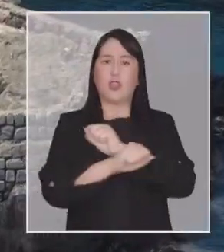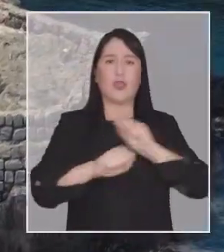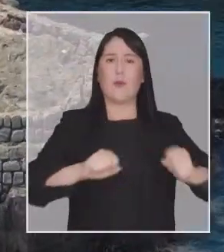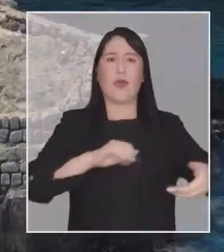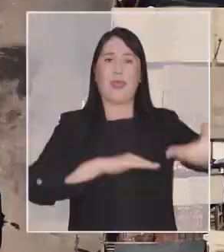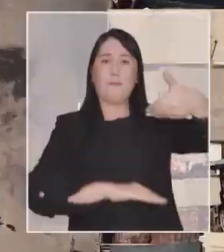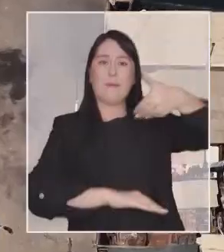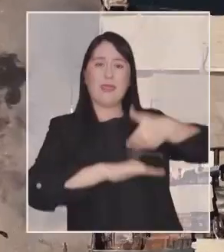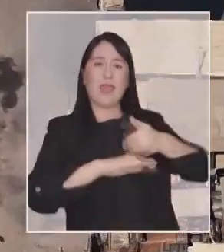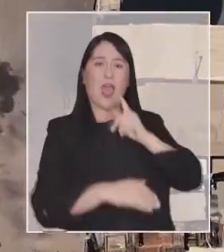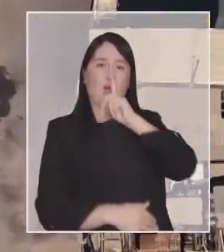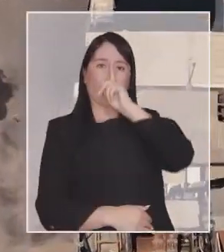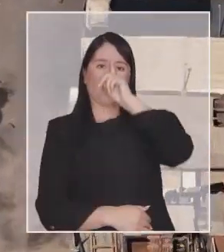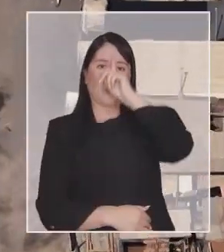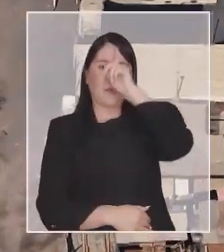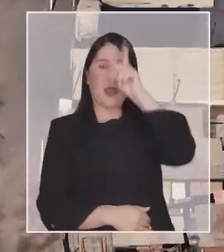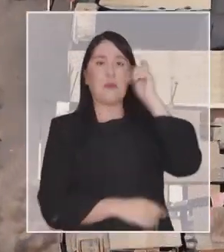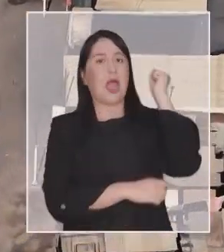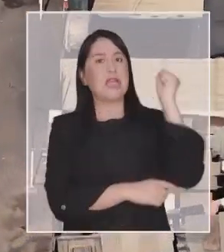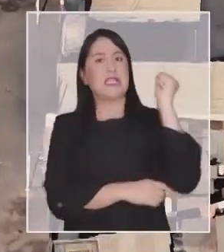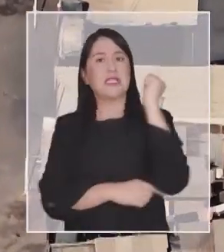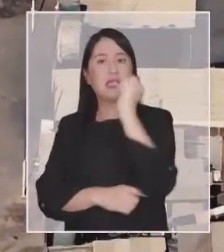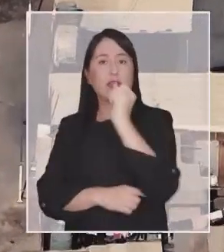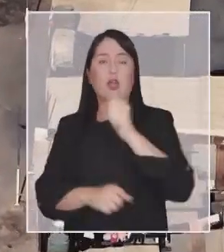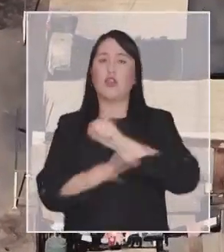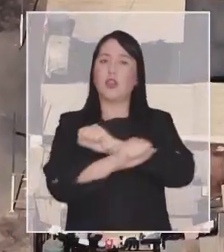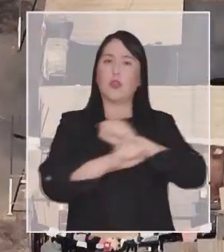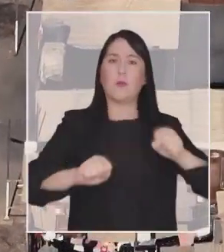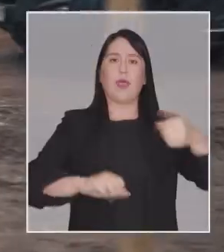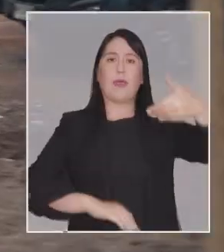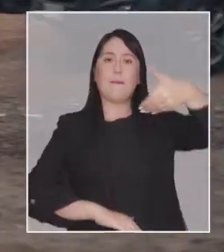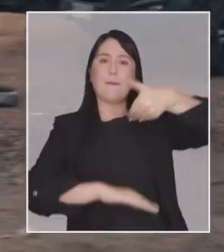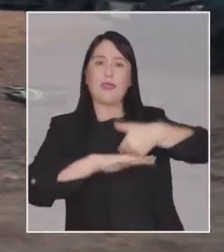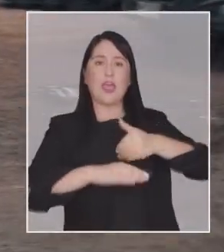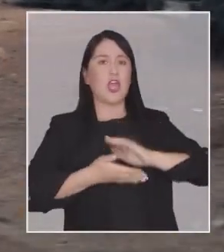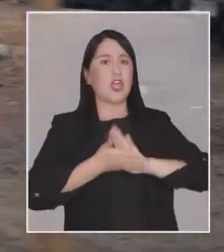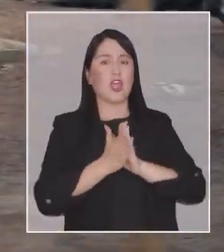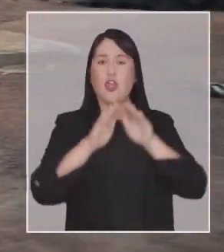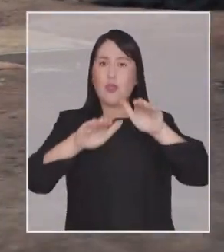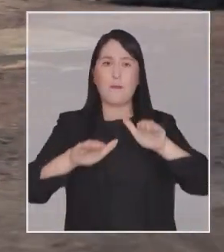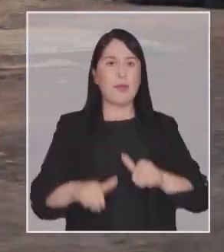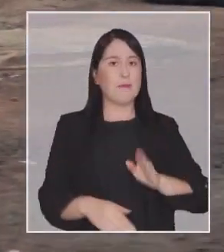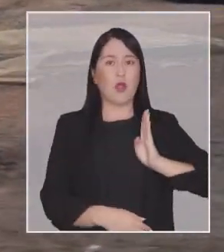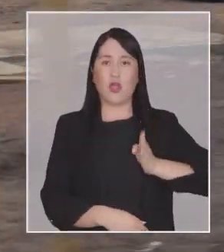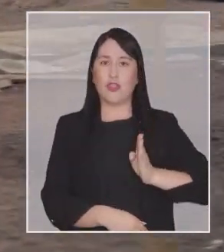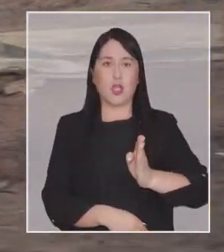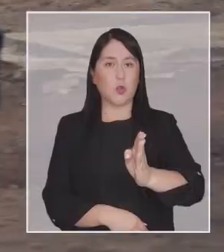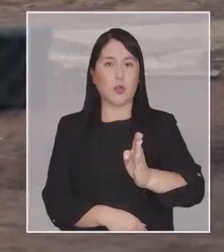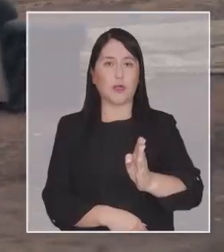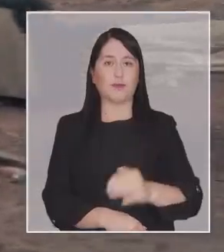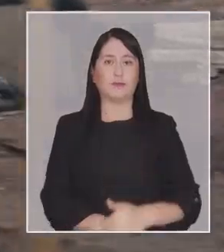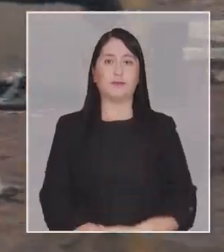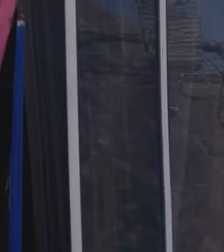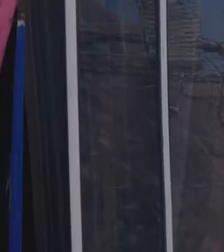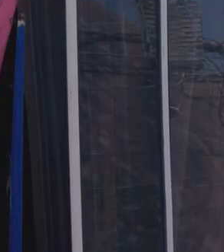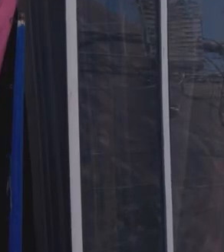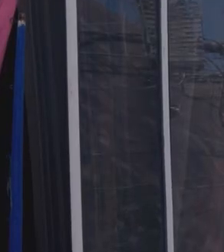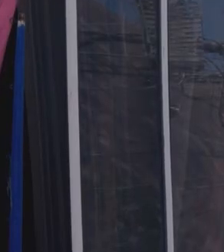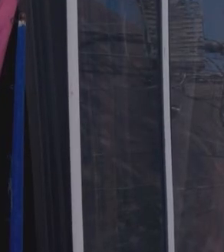aguantando. No nos pueden pedir que nos acostumbremos a los asesinatos. No nos pueden pedir que todo siga igual.